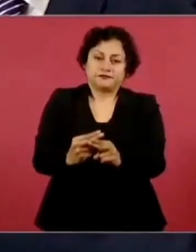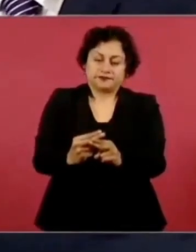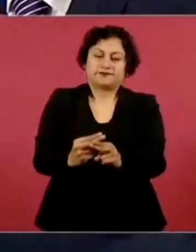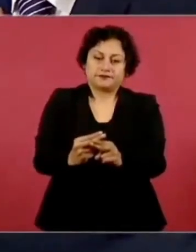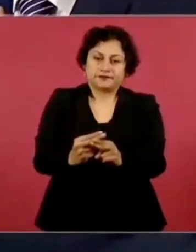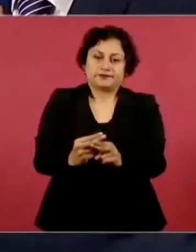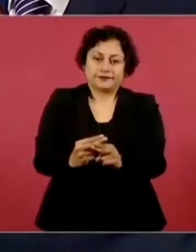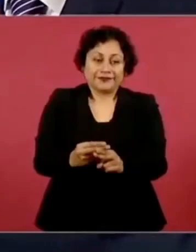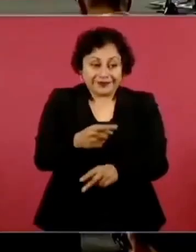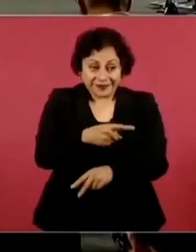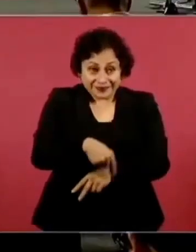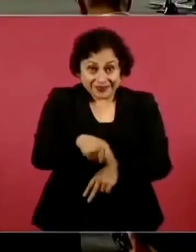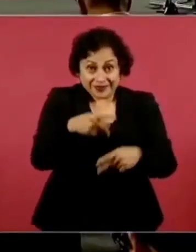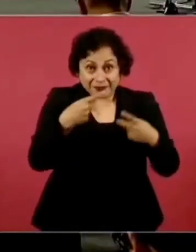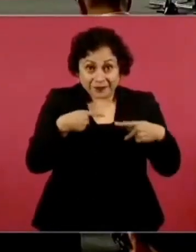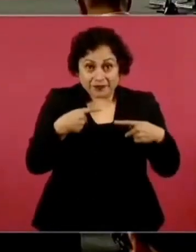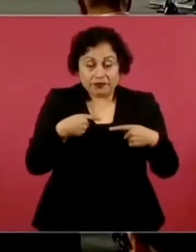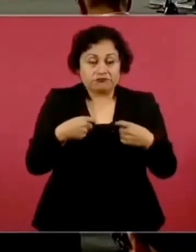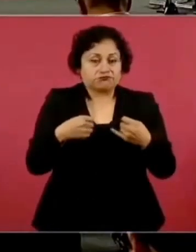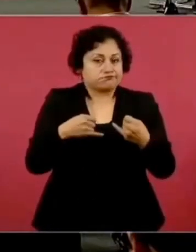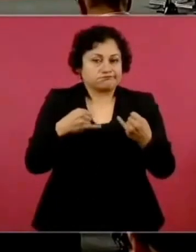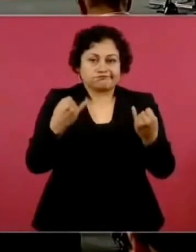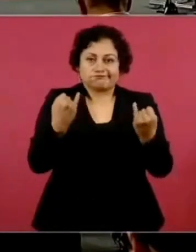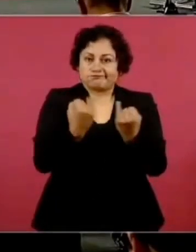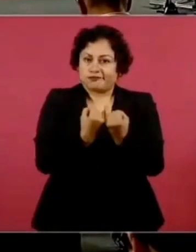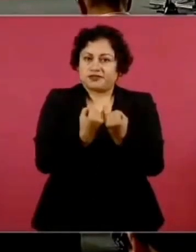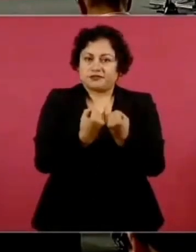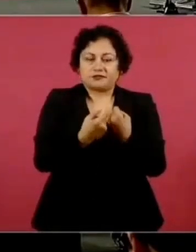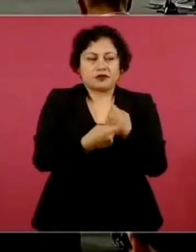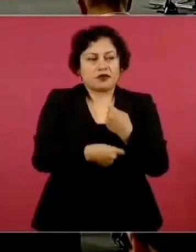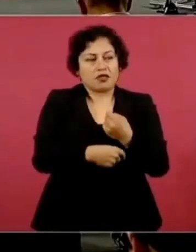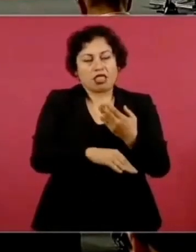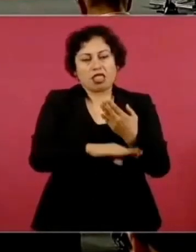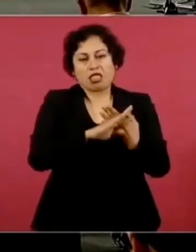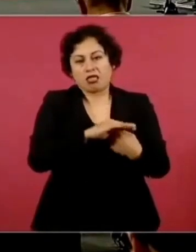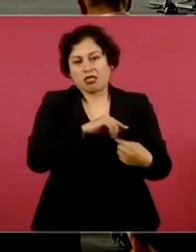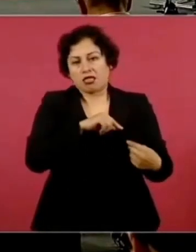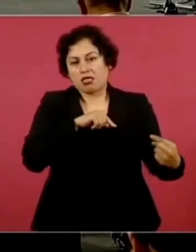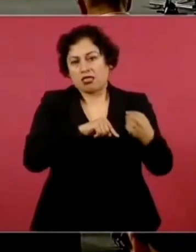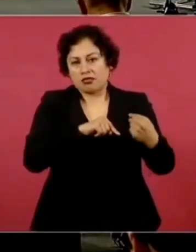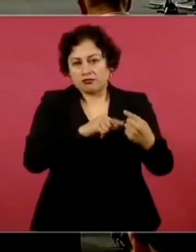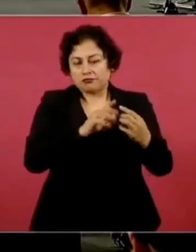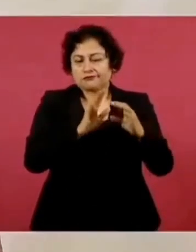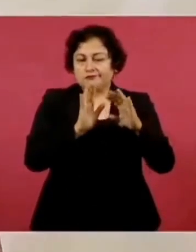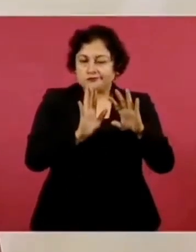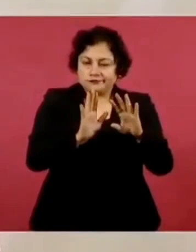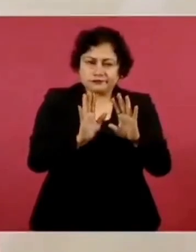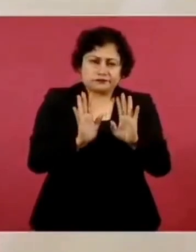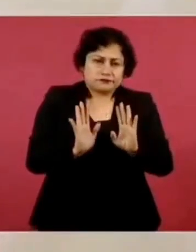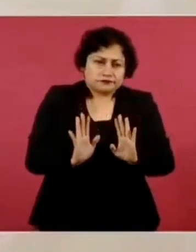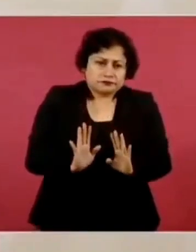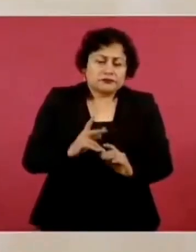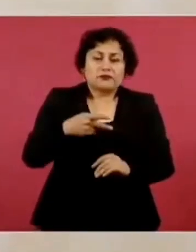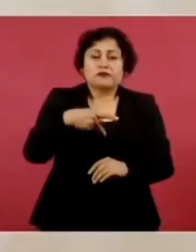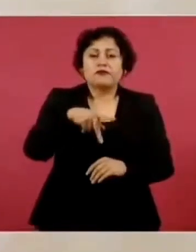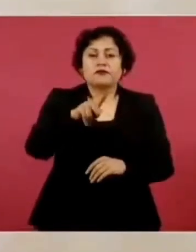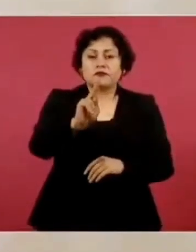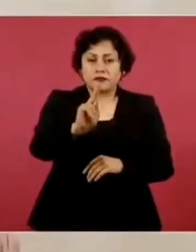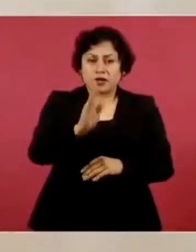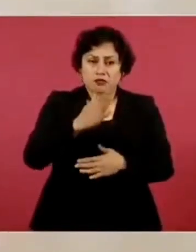haciendo. Pero yo tengo que agradecerle a los dos grupos,